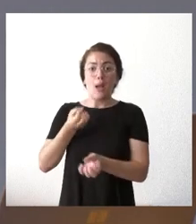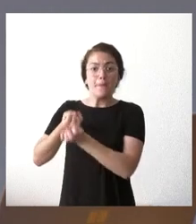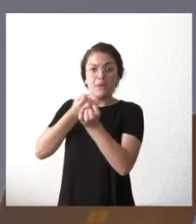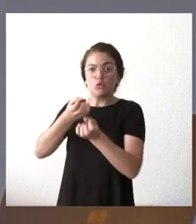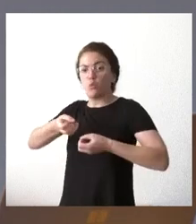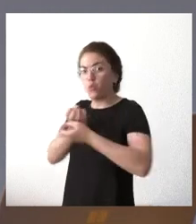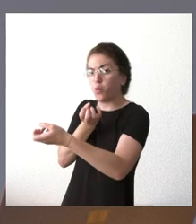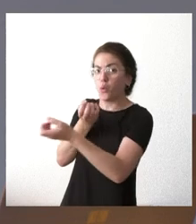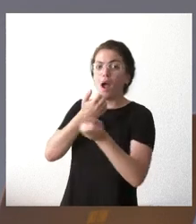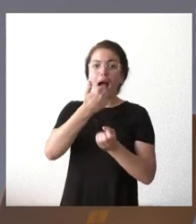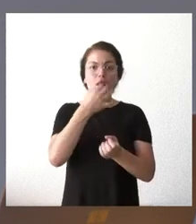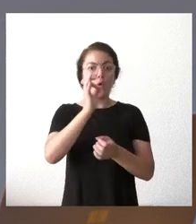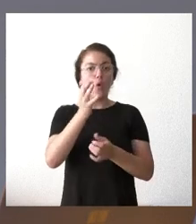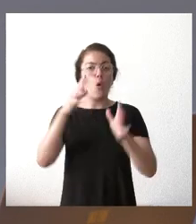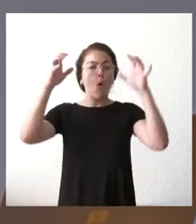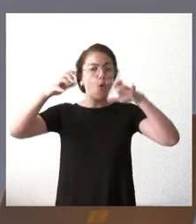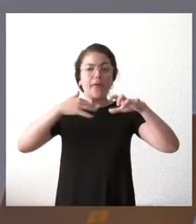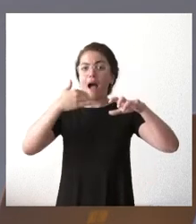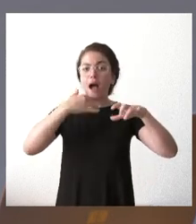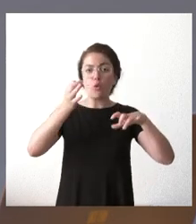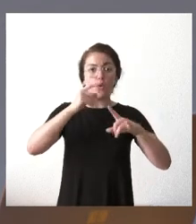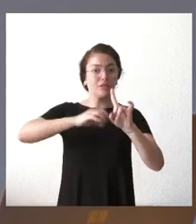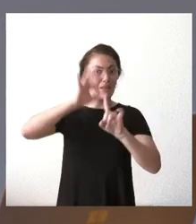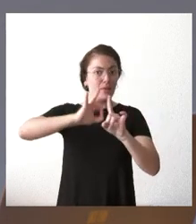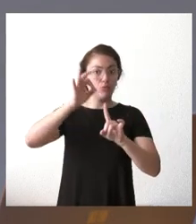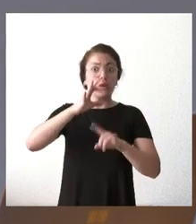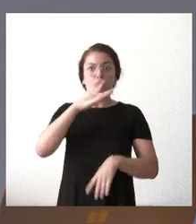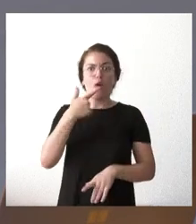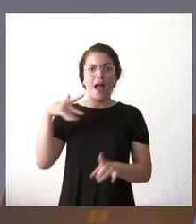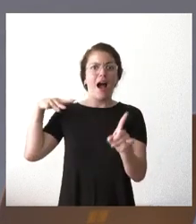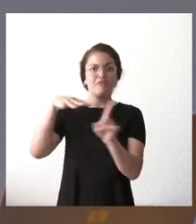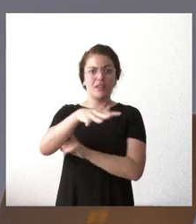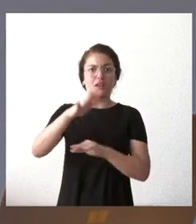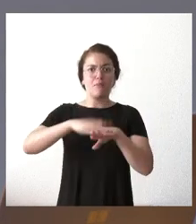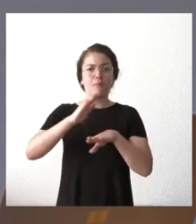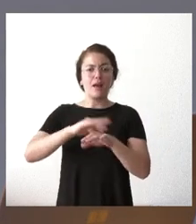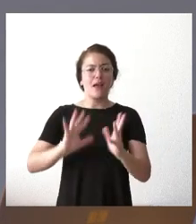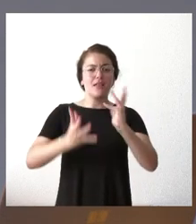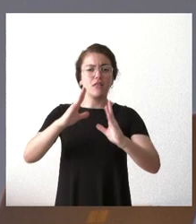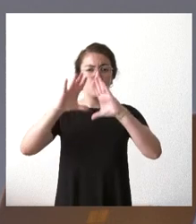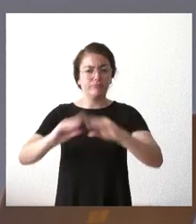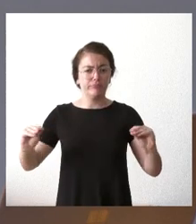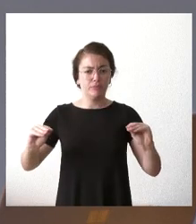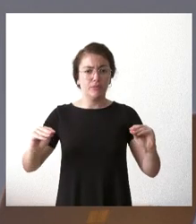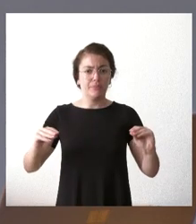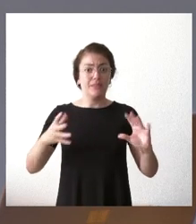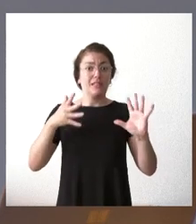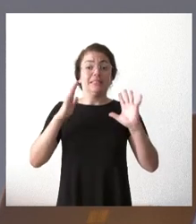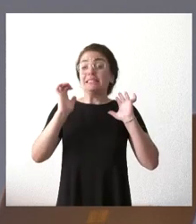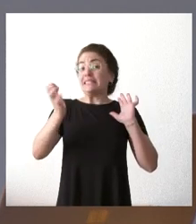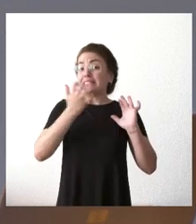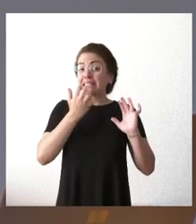afectaciones de la humedad y la temperatura, que influye mucho en la capacidad de extinguir estos incendios. Por lo tanto, salvando esa